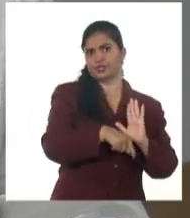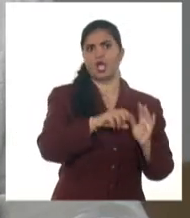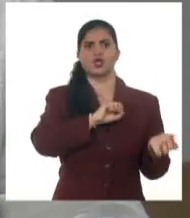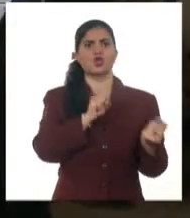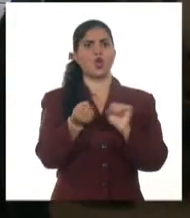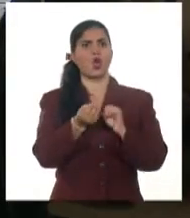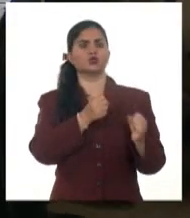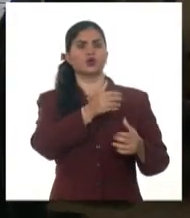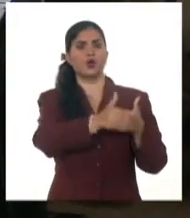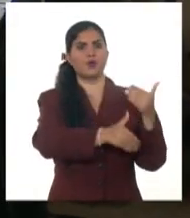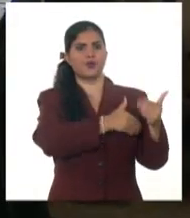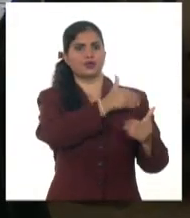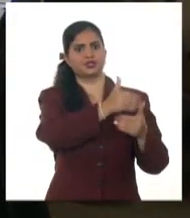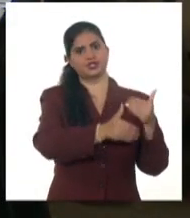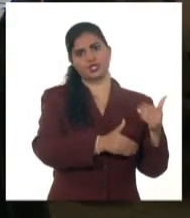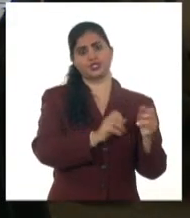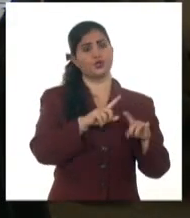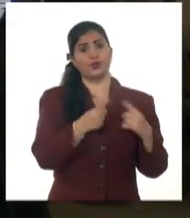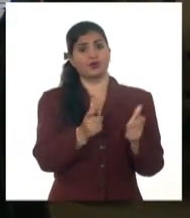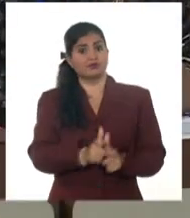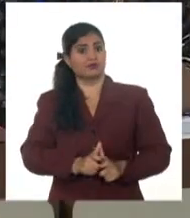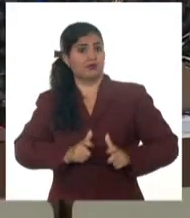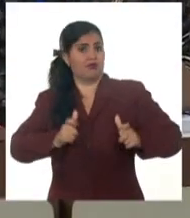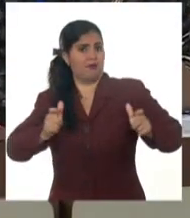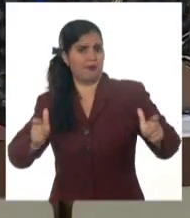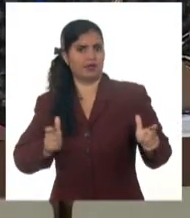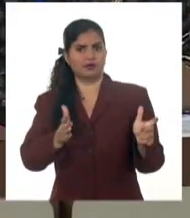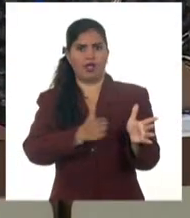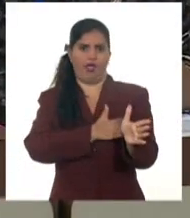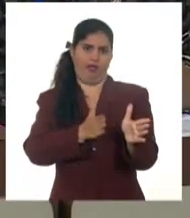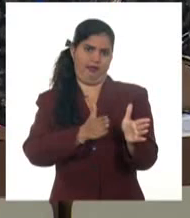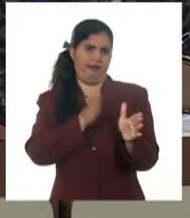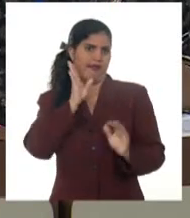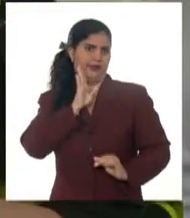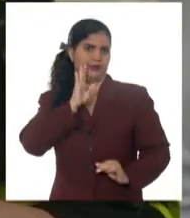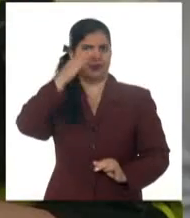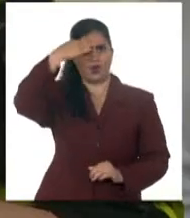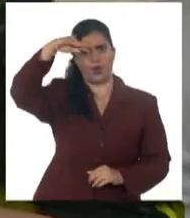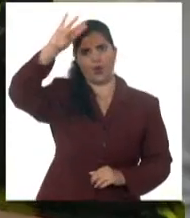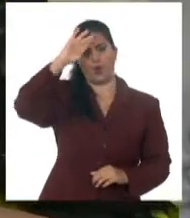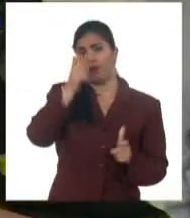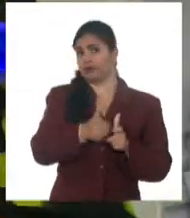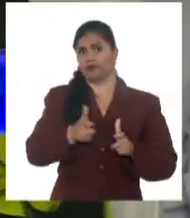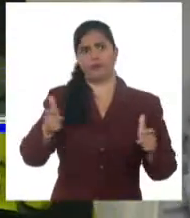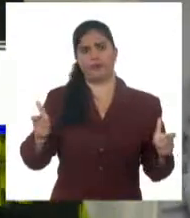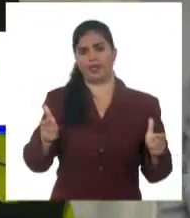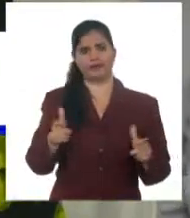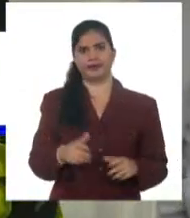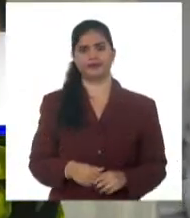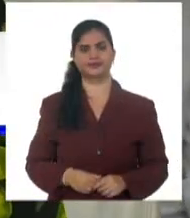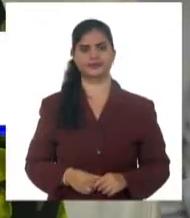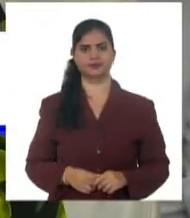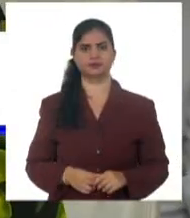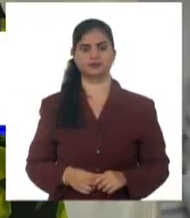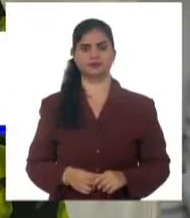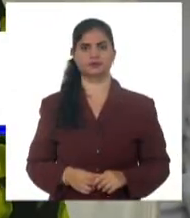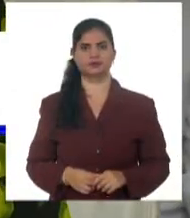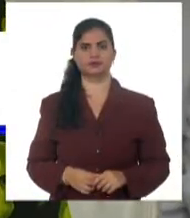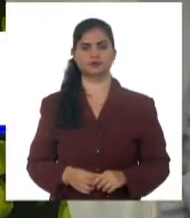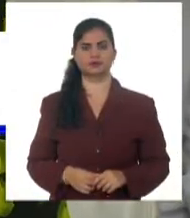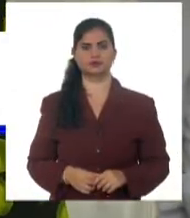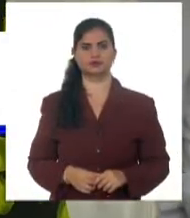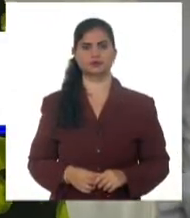cada proceso, dado el incremento de la actividad delictiva en el país. A partir del contexto en que estamos desarrollando